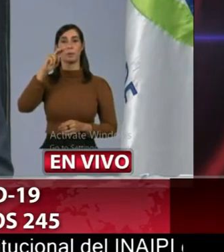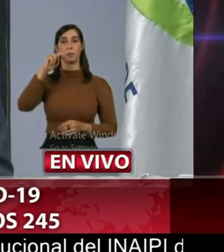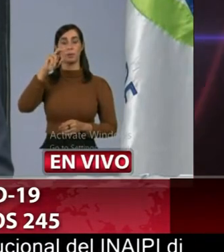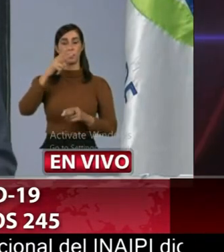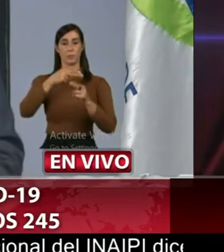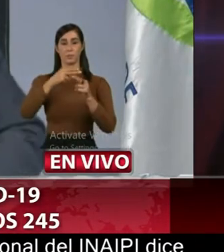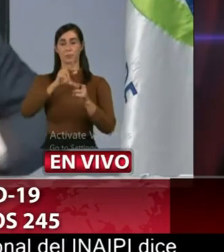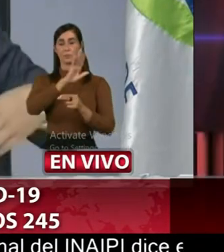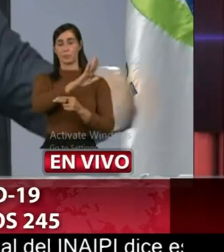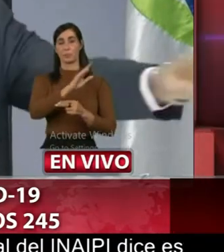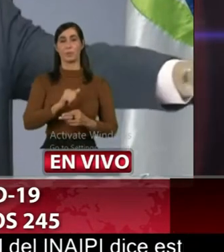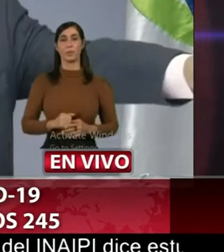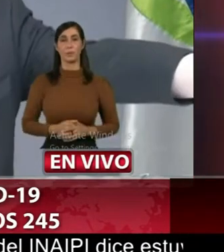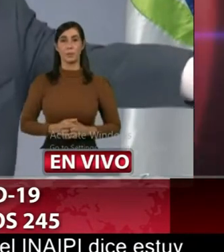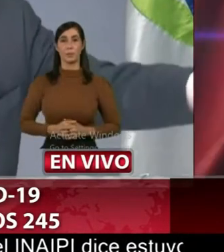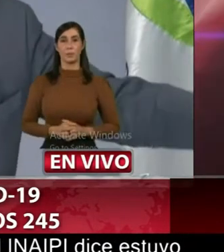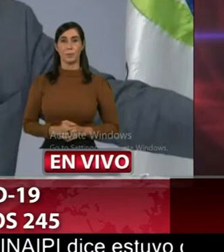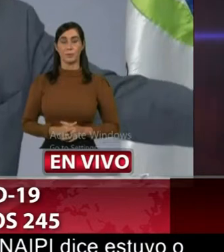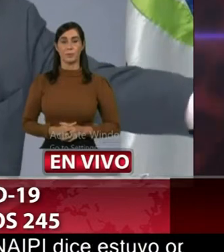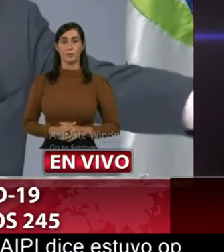tu micrófono Martina